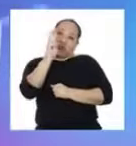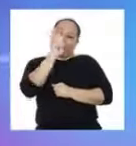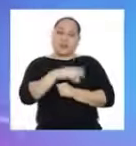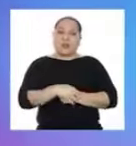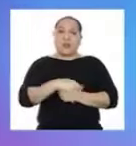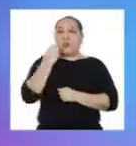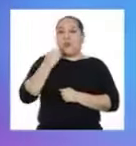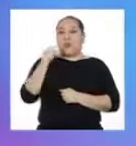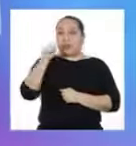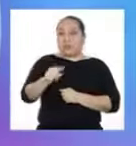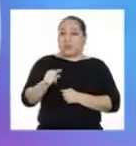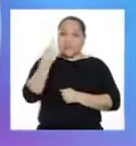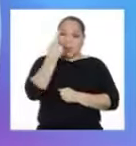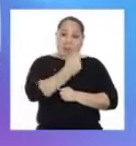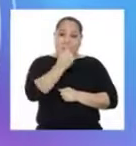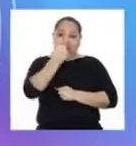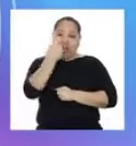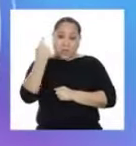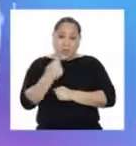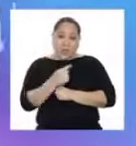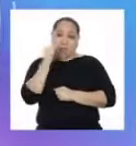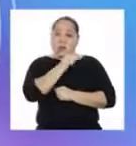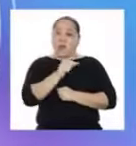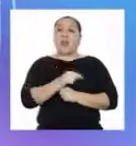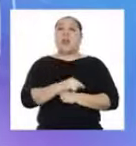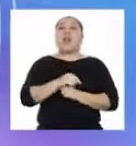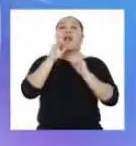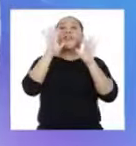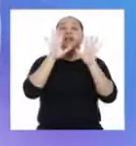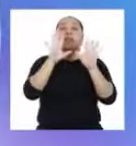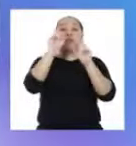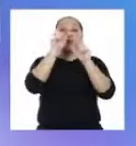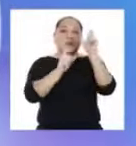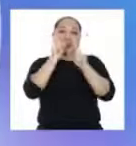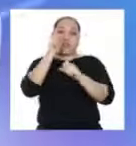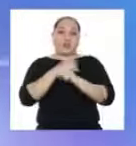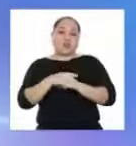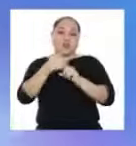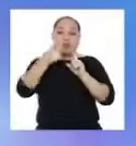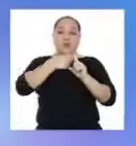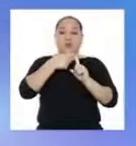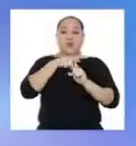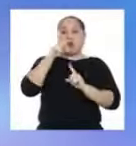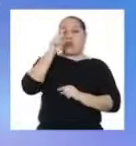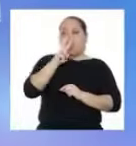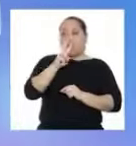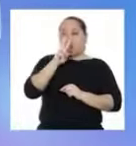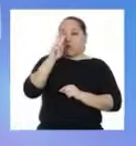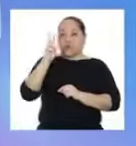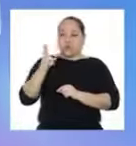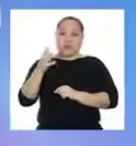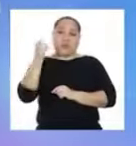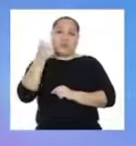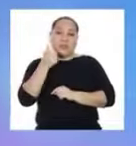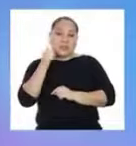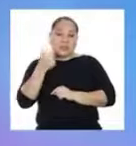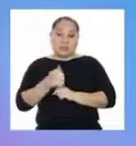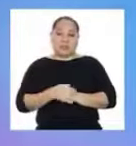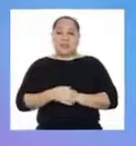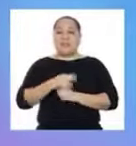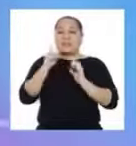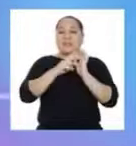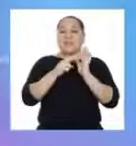¡Dos! Porque como cada ícono equivale a 10 personas, sumamos dos veces 10,